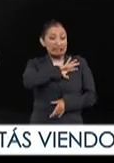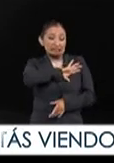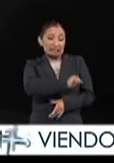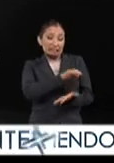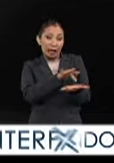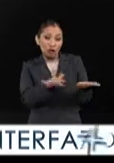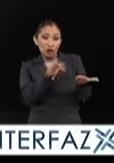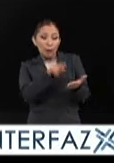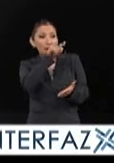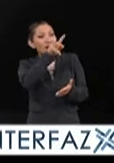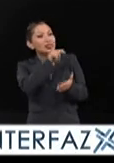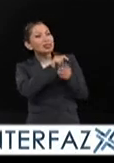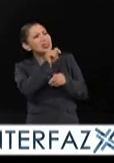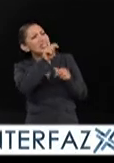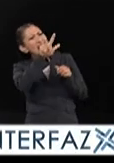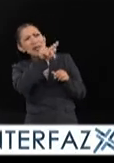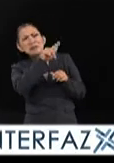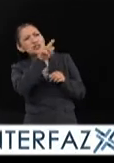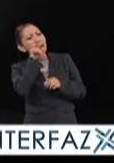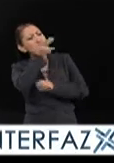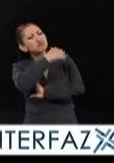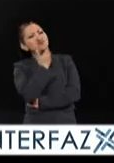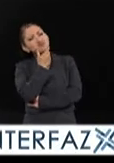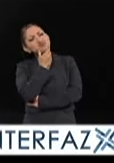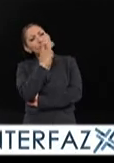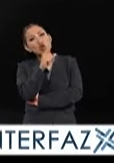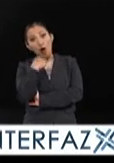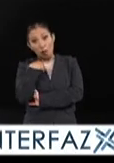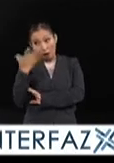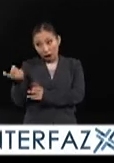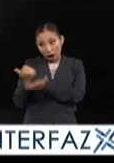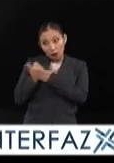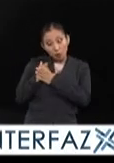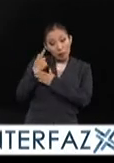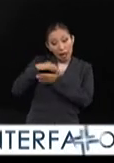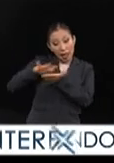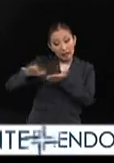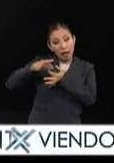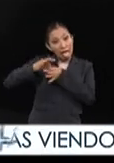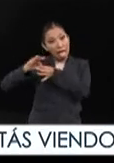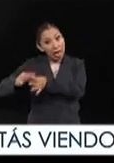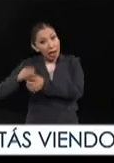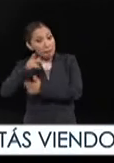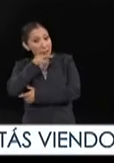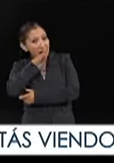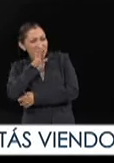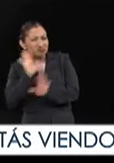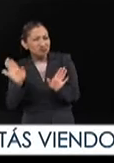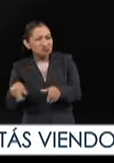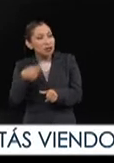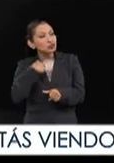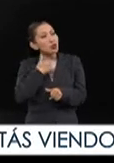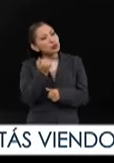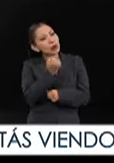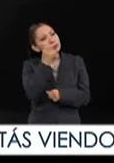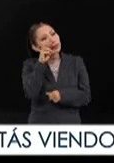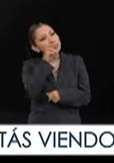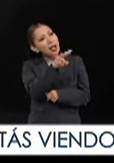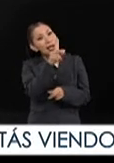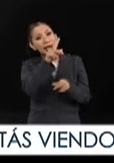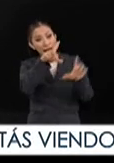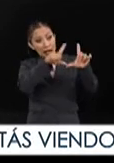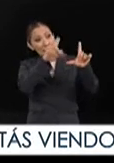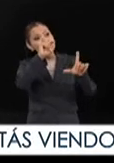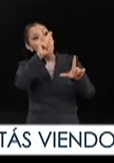por la televisión. Ciertamente no tuve una conducción lectora de mis padres. Sin embargo, tuve la suerte de tener una